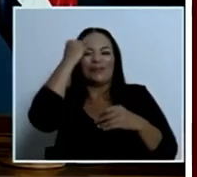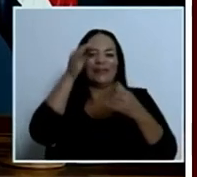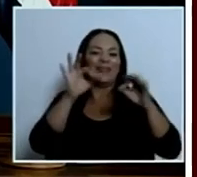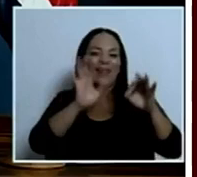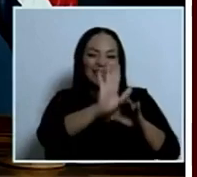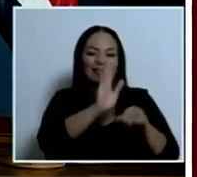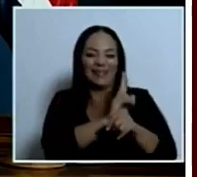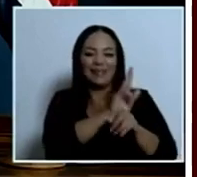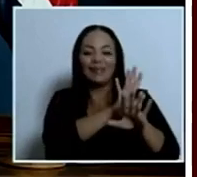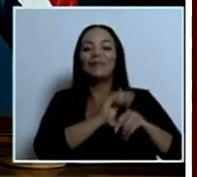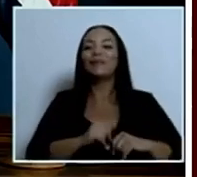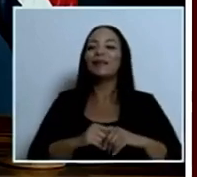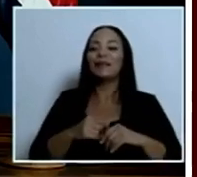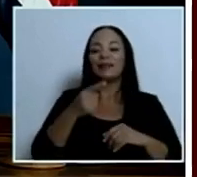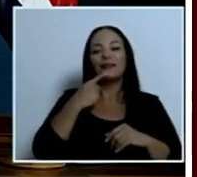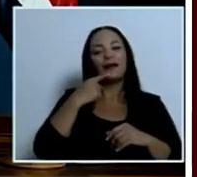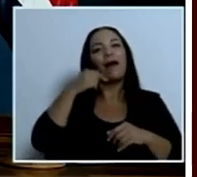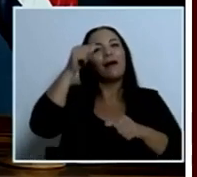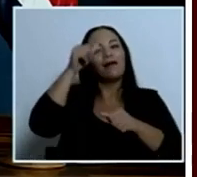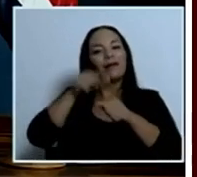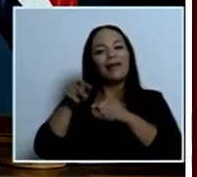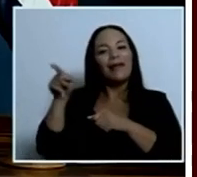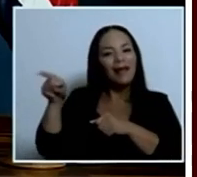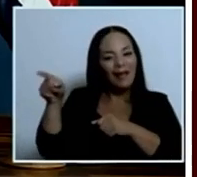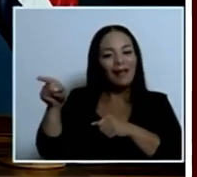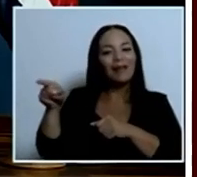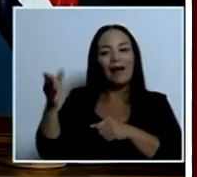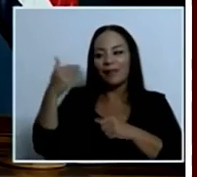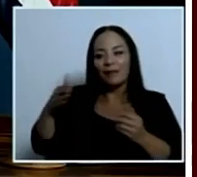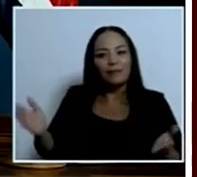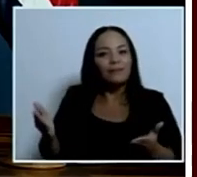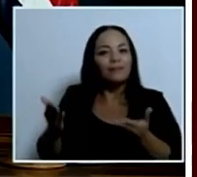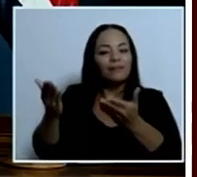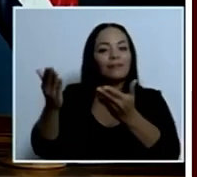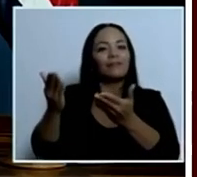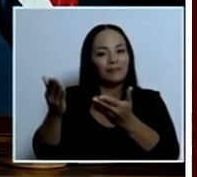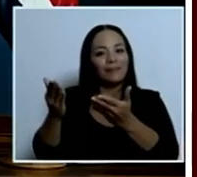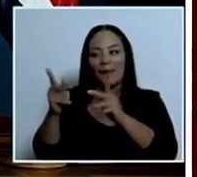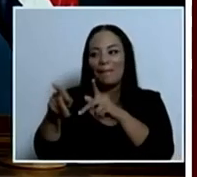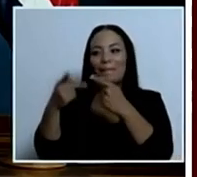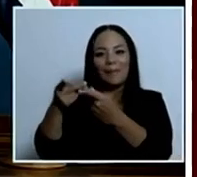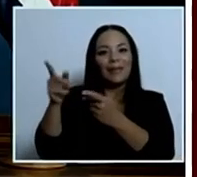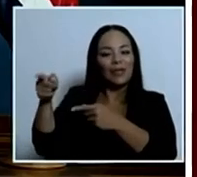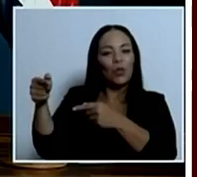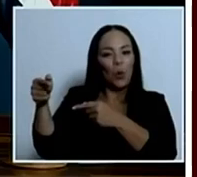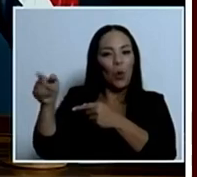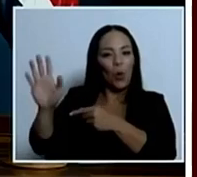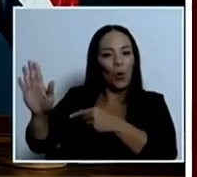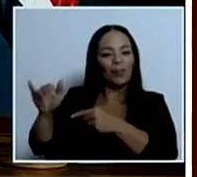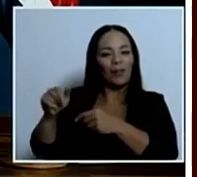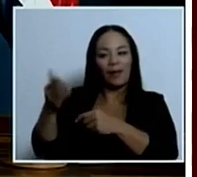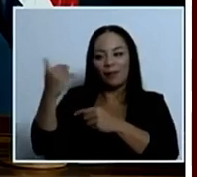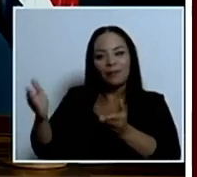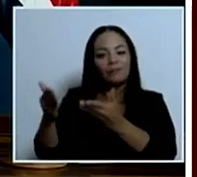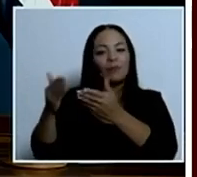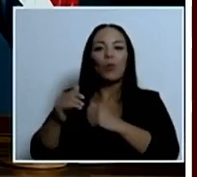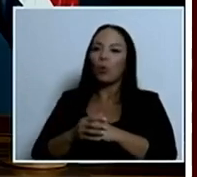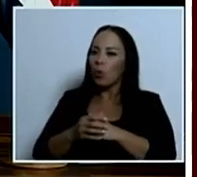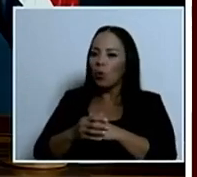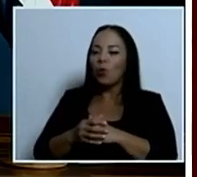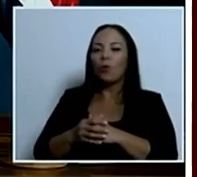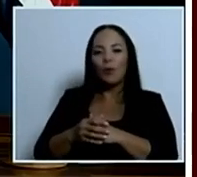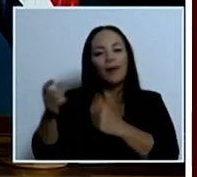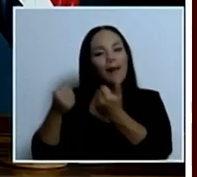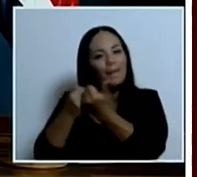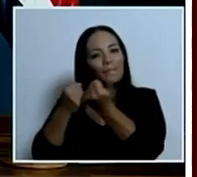legislatura anterior y de un partido de oposición, pero merece el honor de que le reconozcamos que él